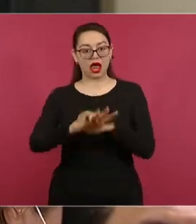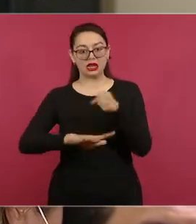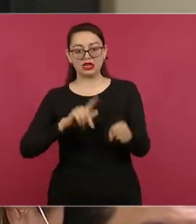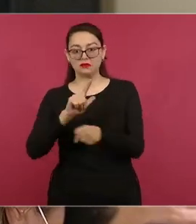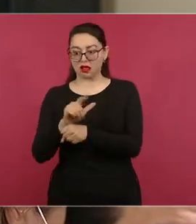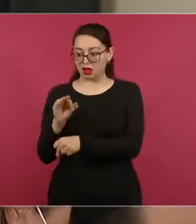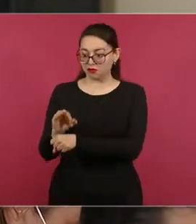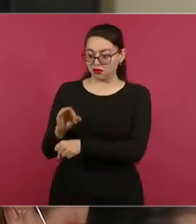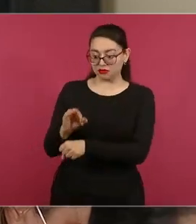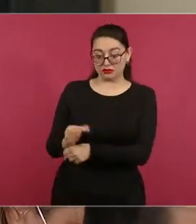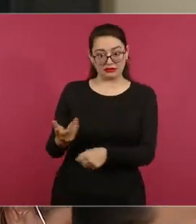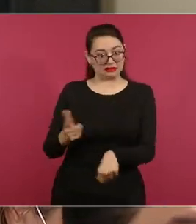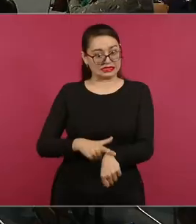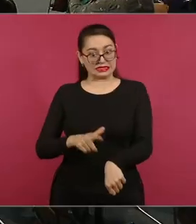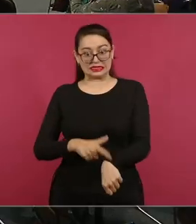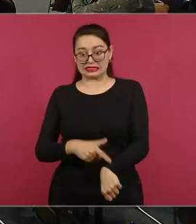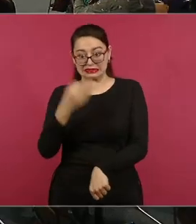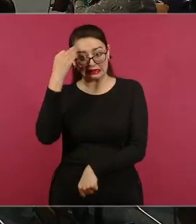el tiempo apremia.